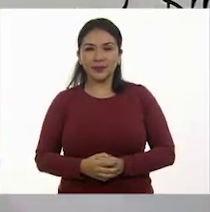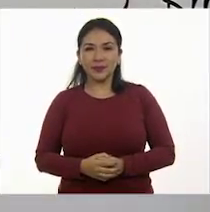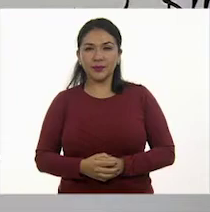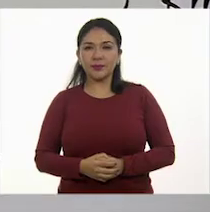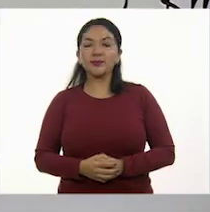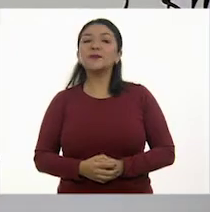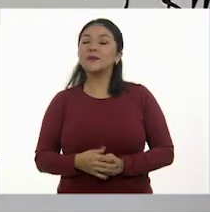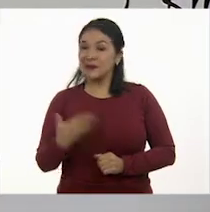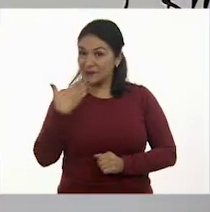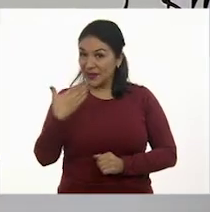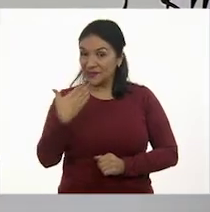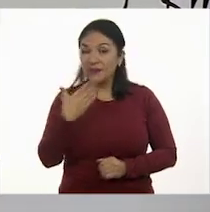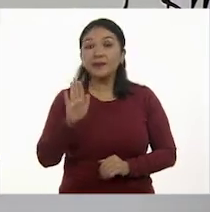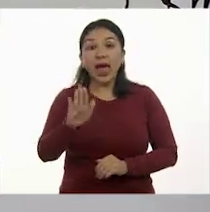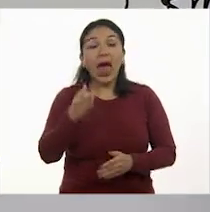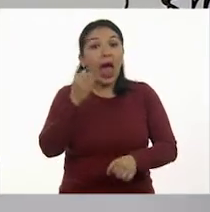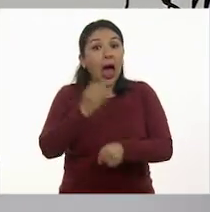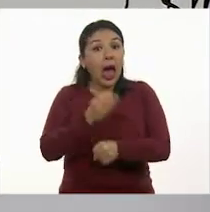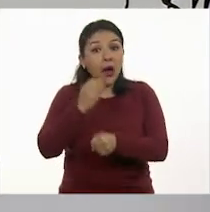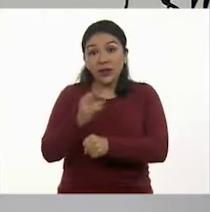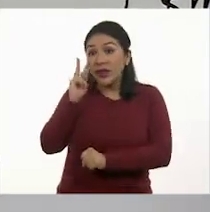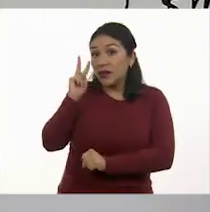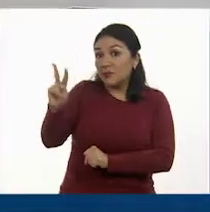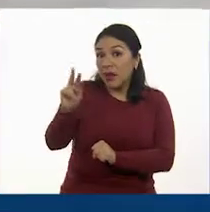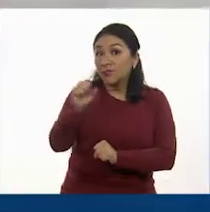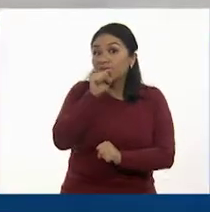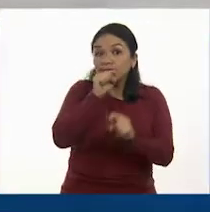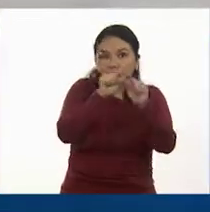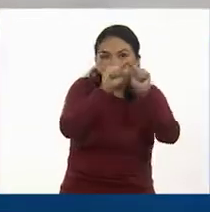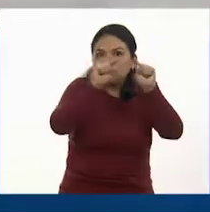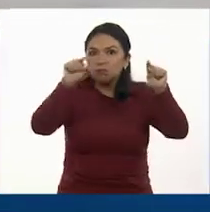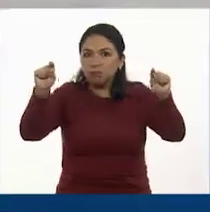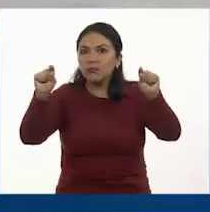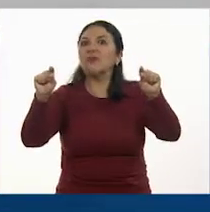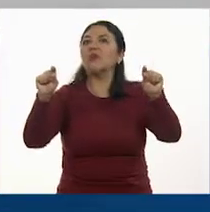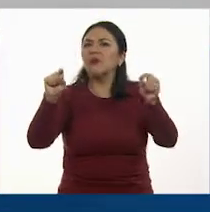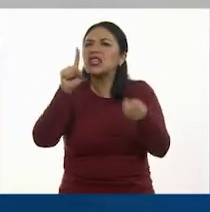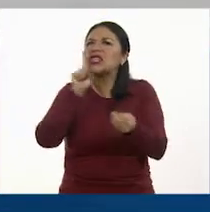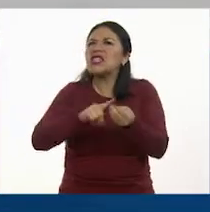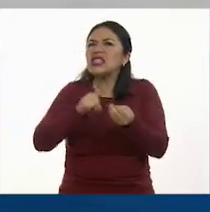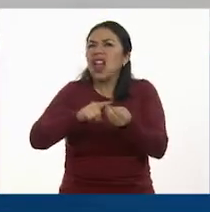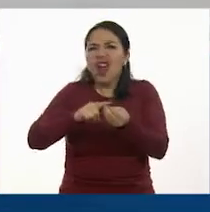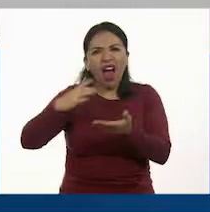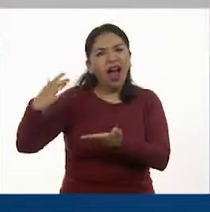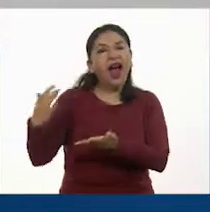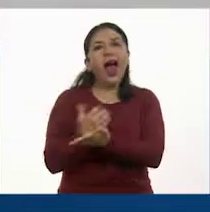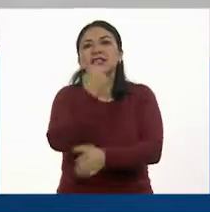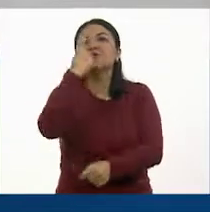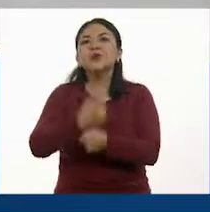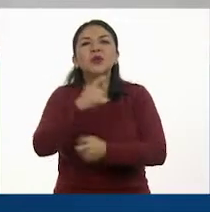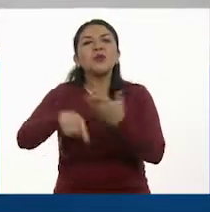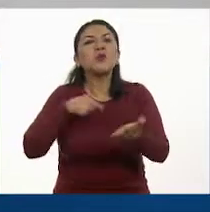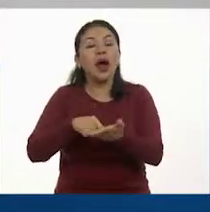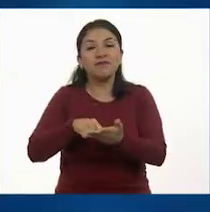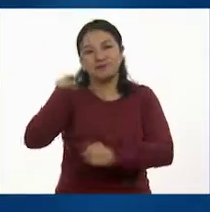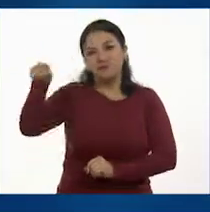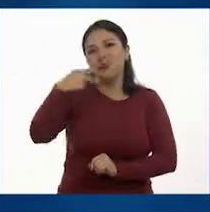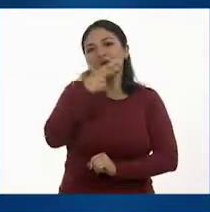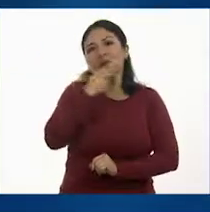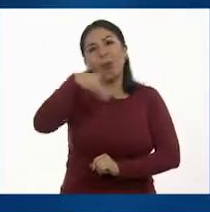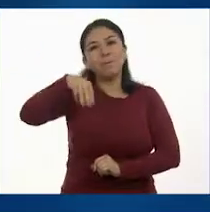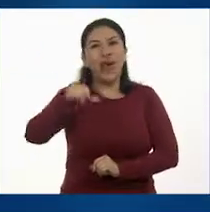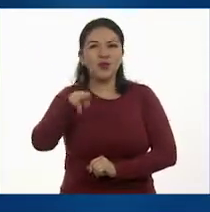Muy bien. Entonces, hasta el momento, iríamos viendo que quién va ganando. Va ganando Don Manuel.